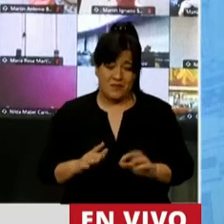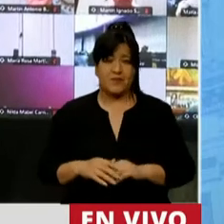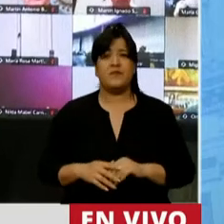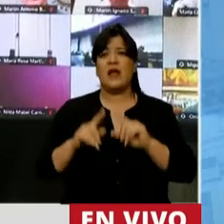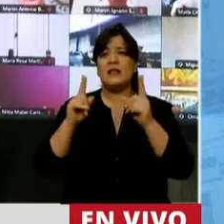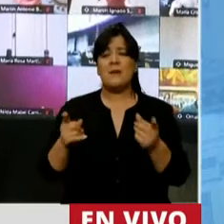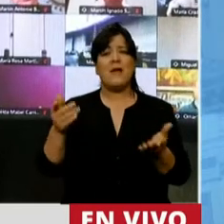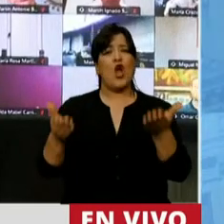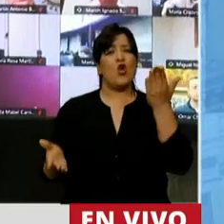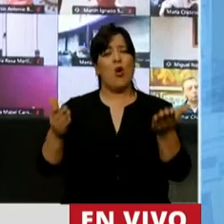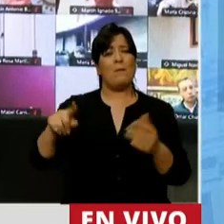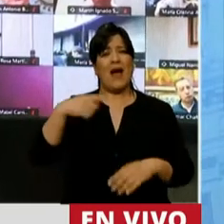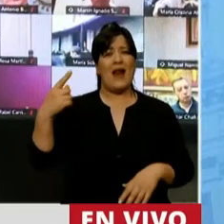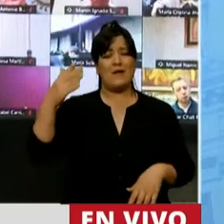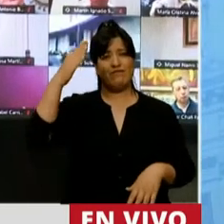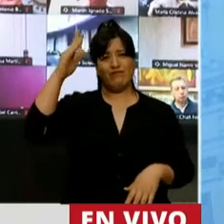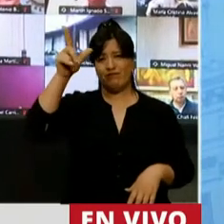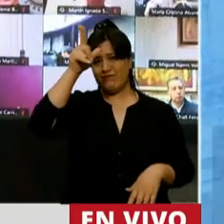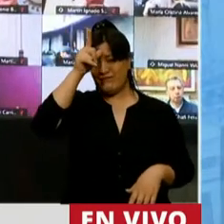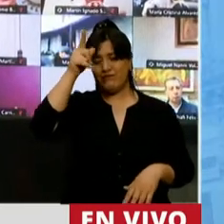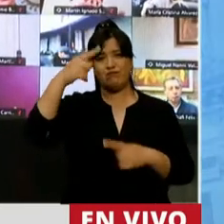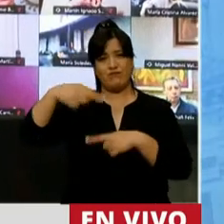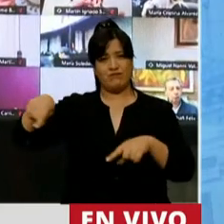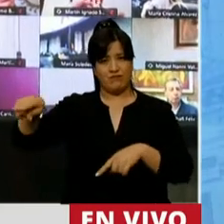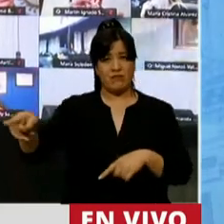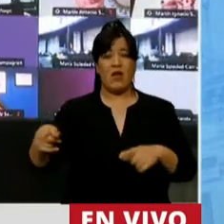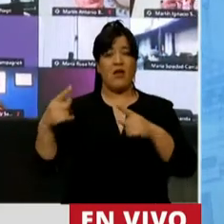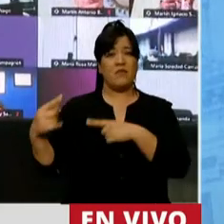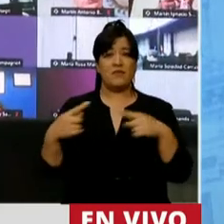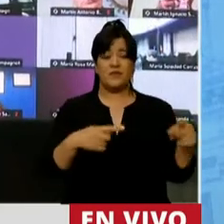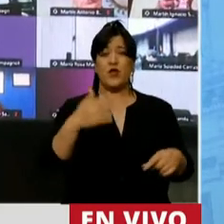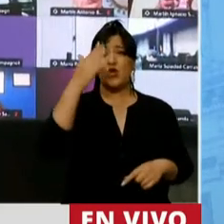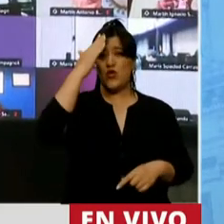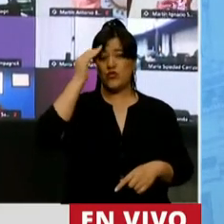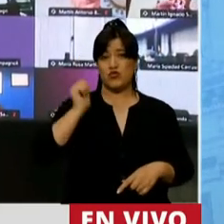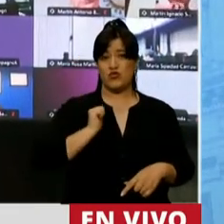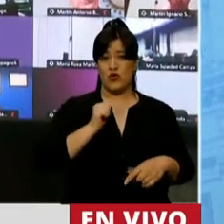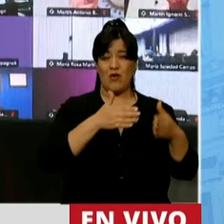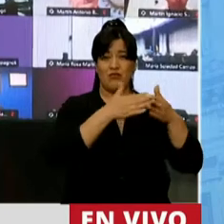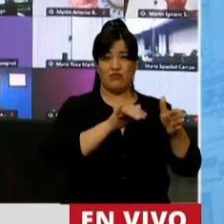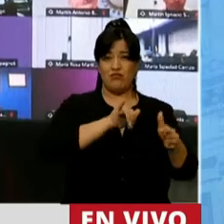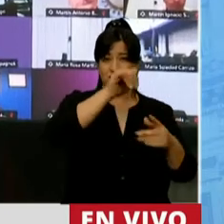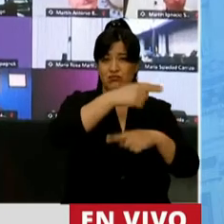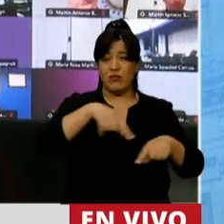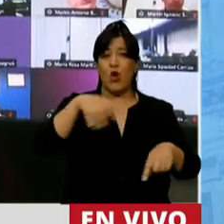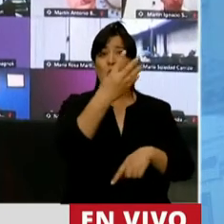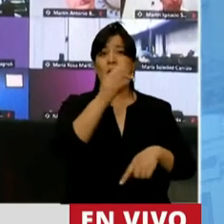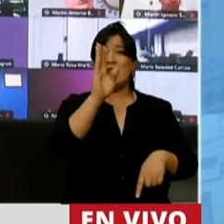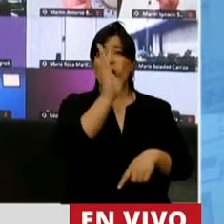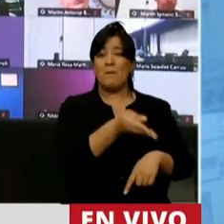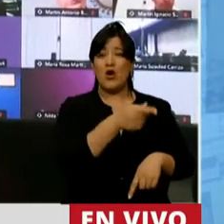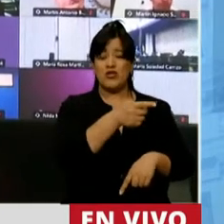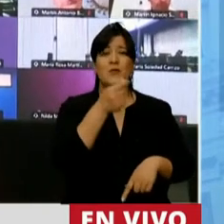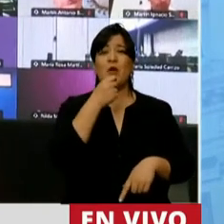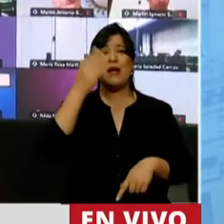con lo que son las Fuerzas Armadas, las Fuerzas Armadas están con un salario por debajo del 40% de la